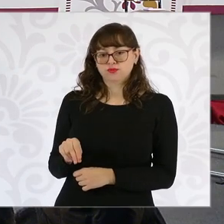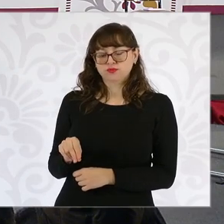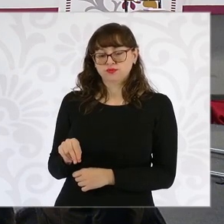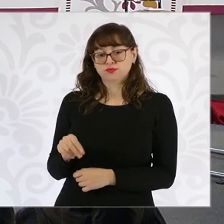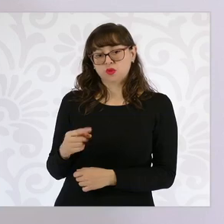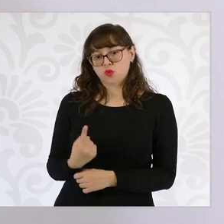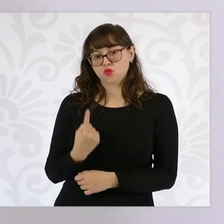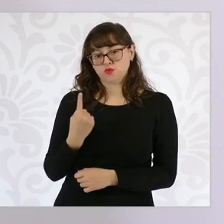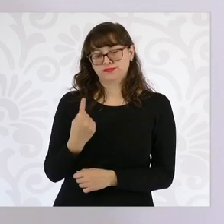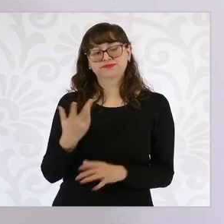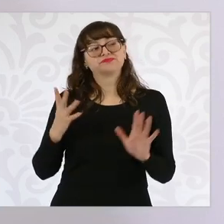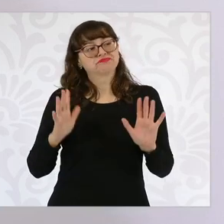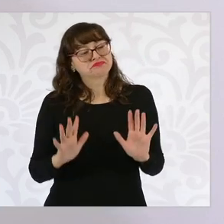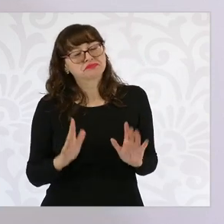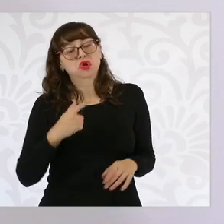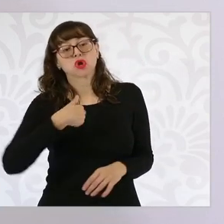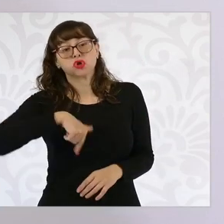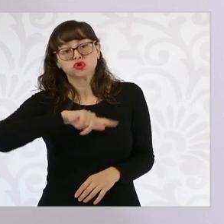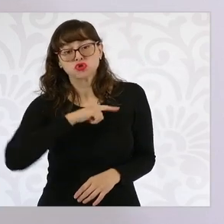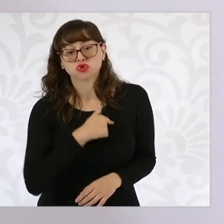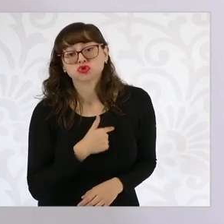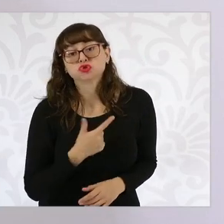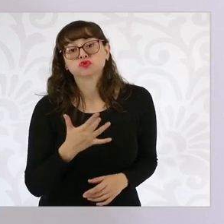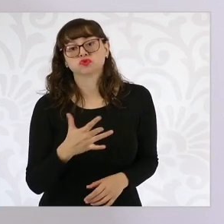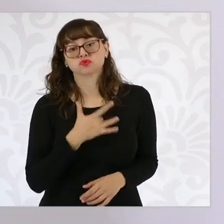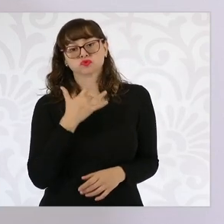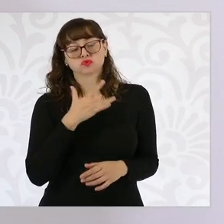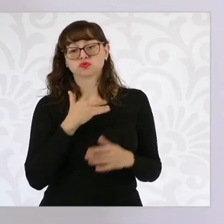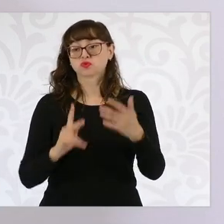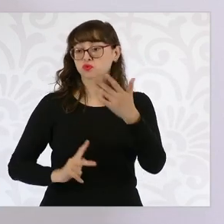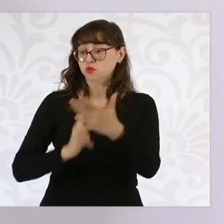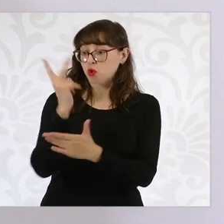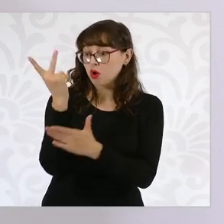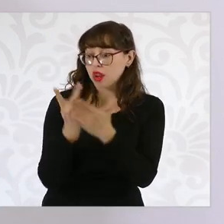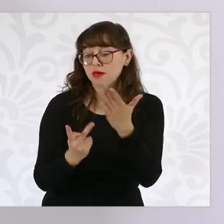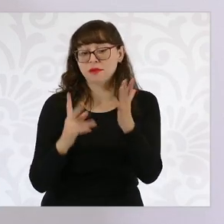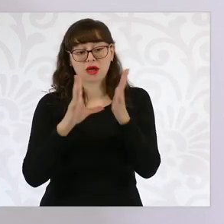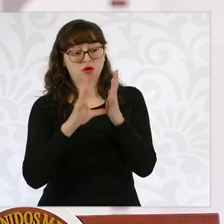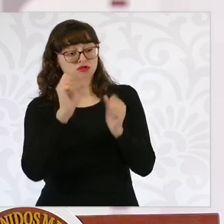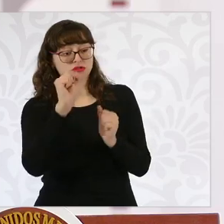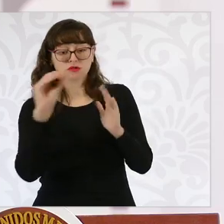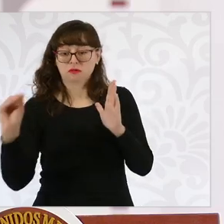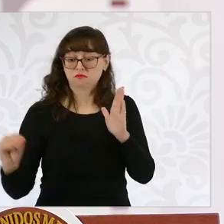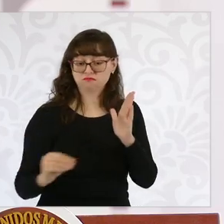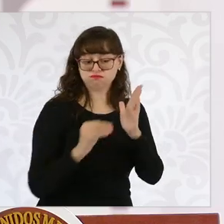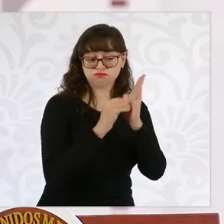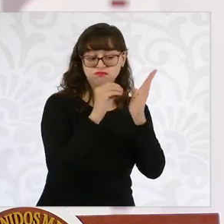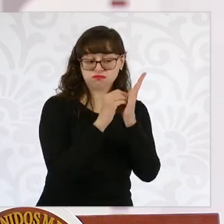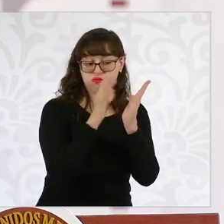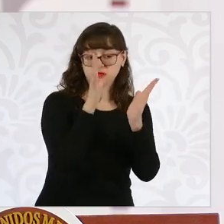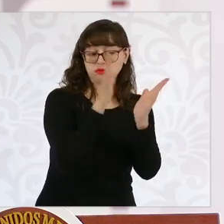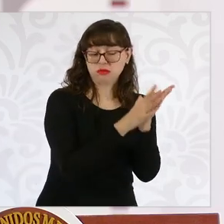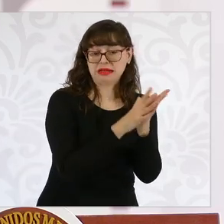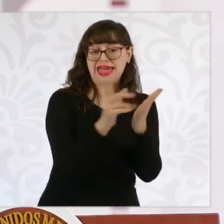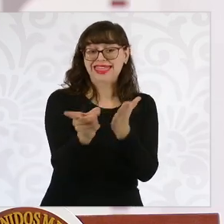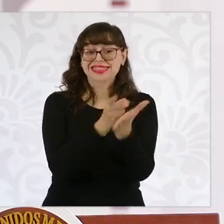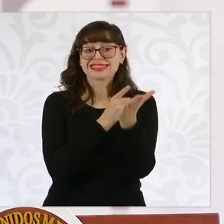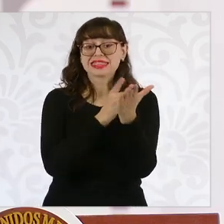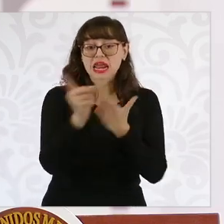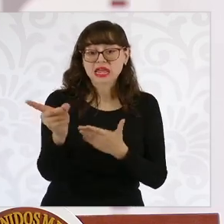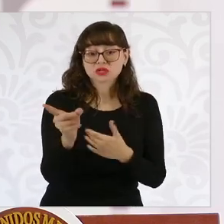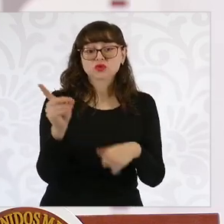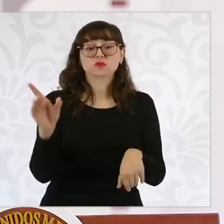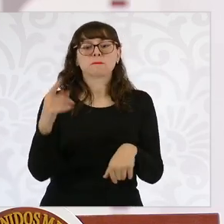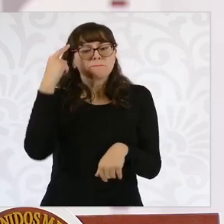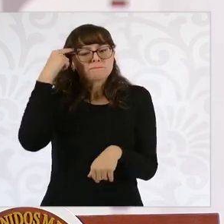los programas de bienestar se constituyan en un derecho para eliminar cualquier vicio